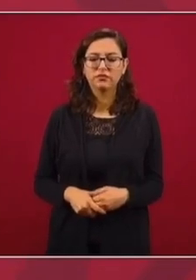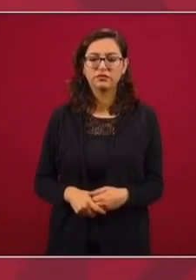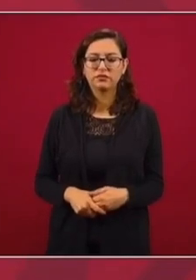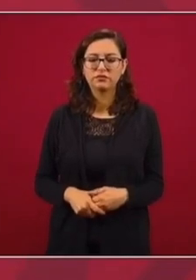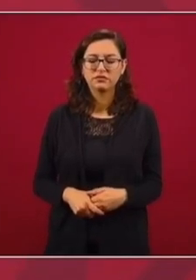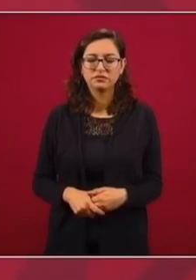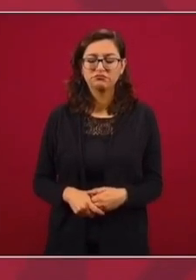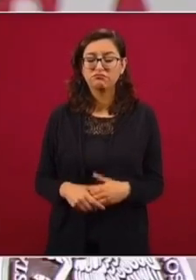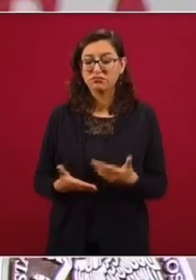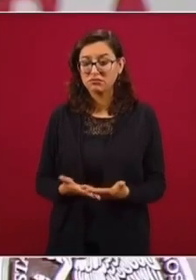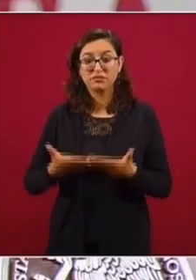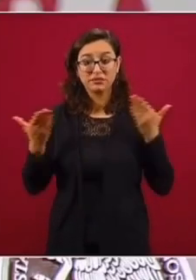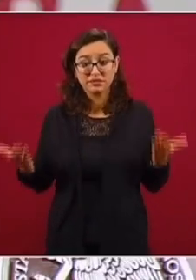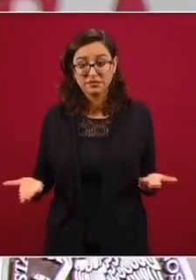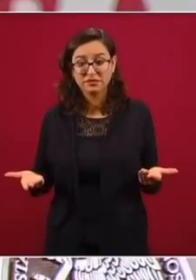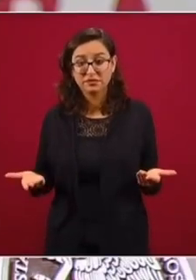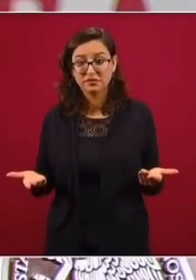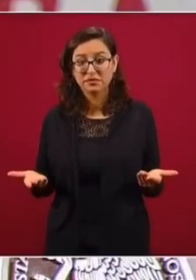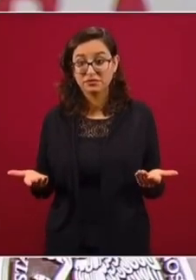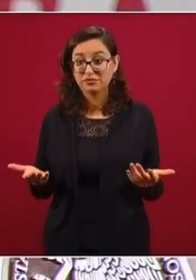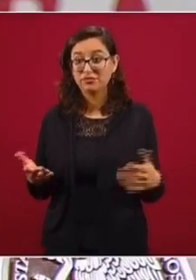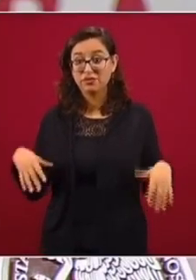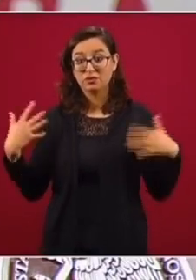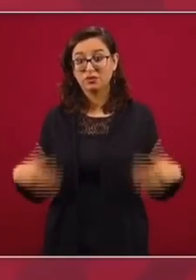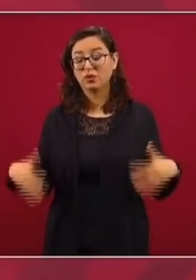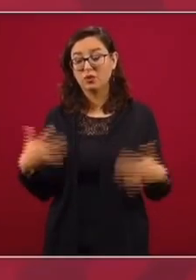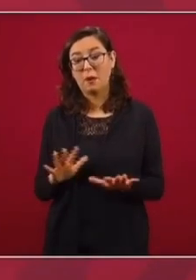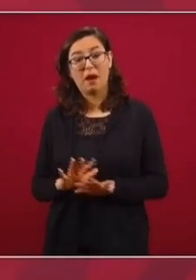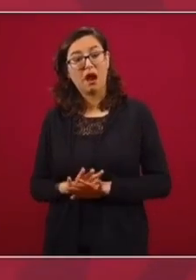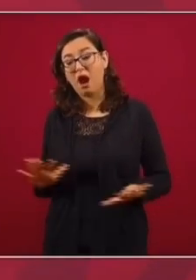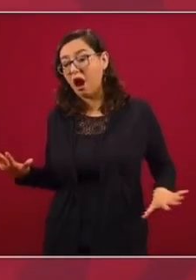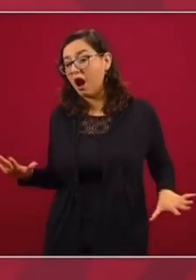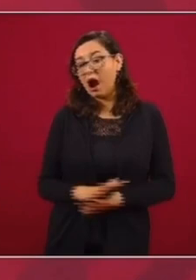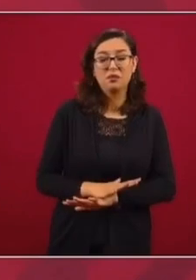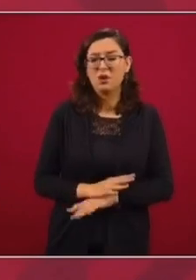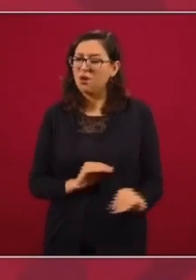Ahora estamos en la cresta de una ola de transformación,